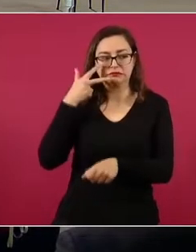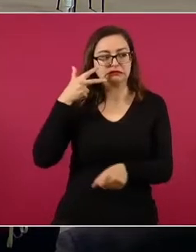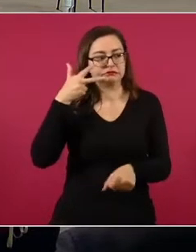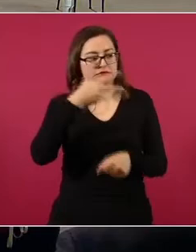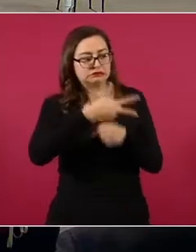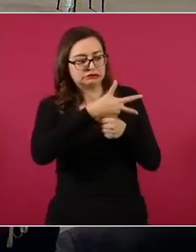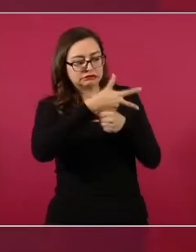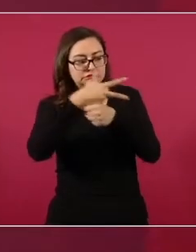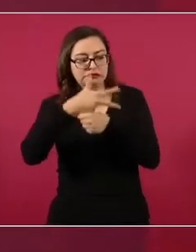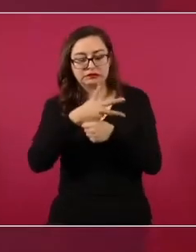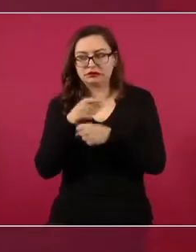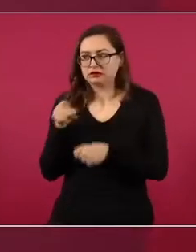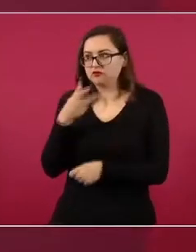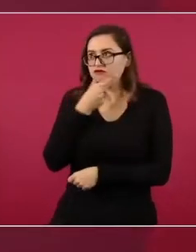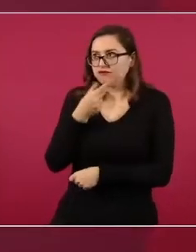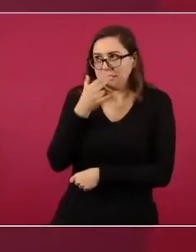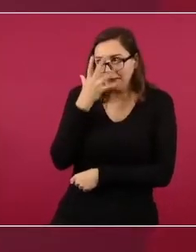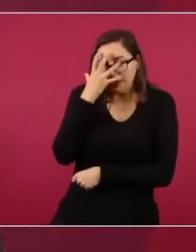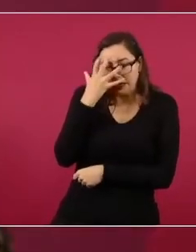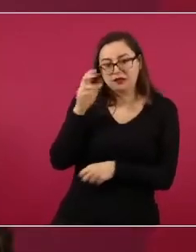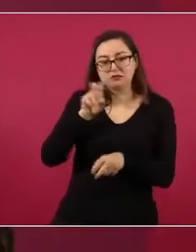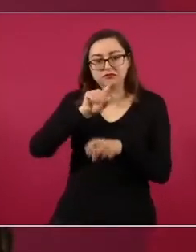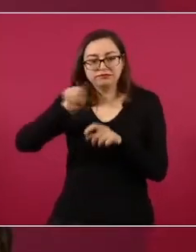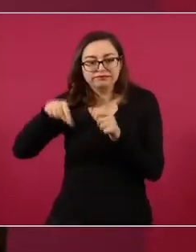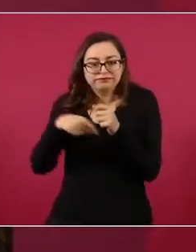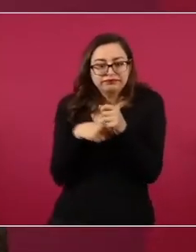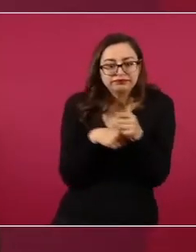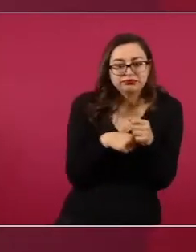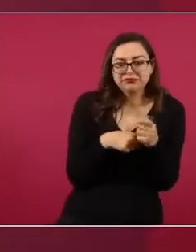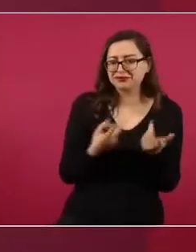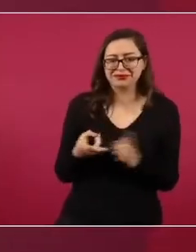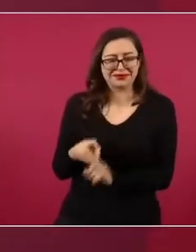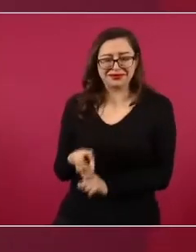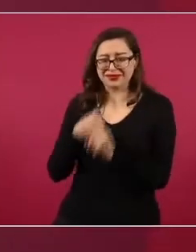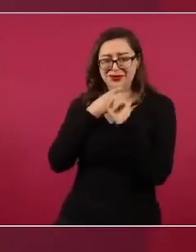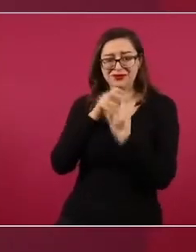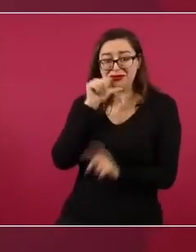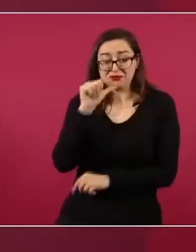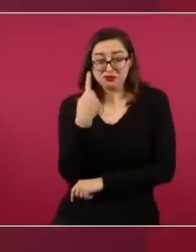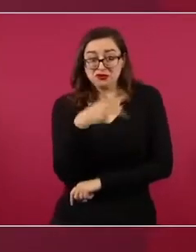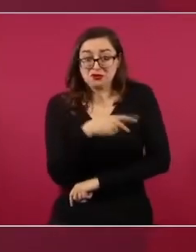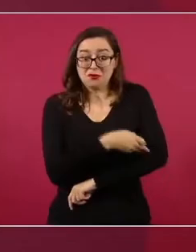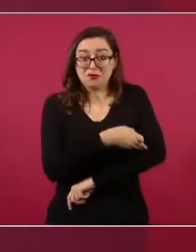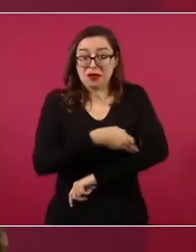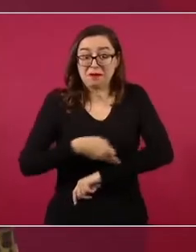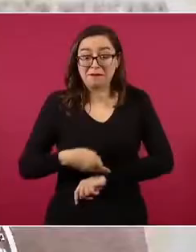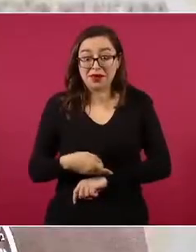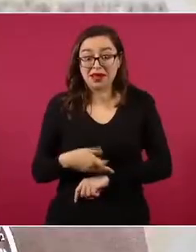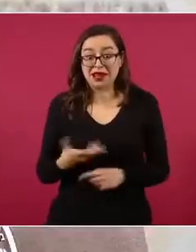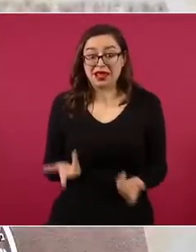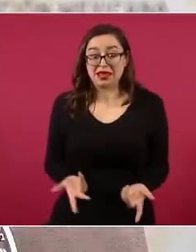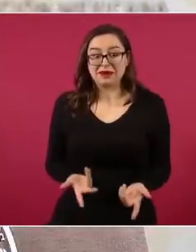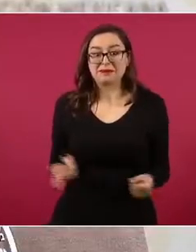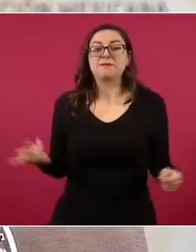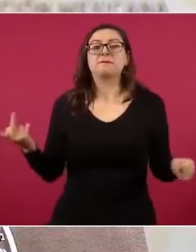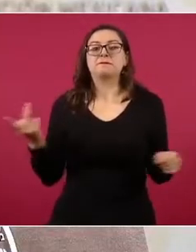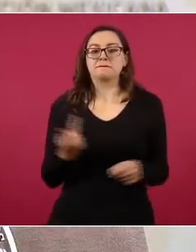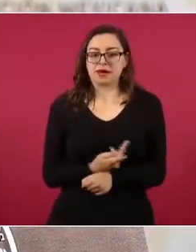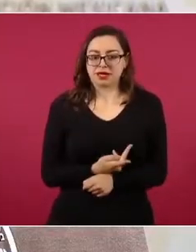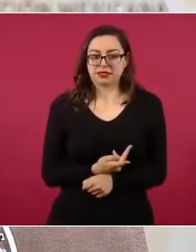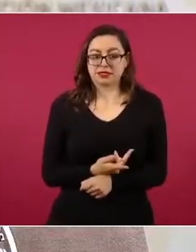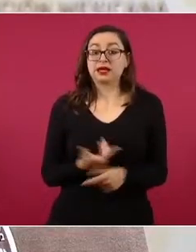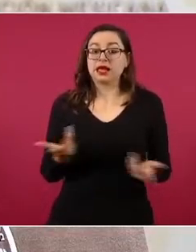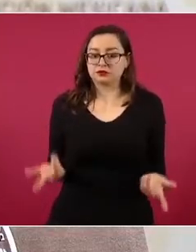No hubo secuestro. Insistimos en que debido a ese comportamiento los agentes involucrados ya